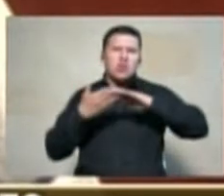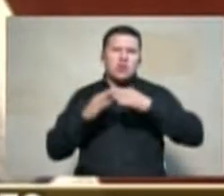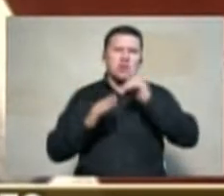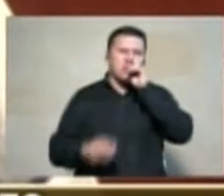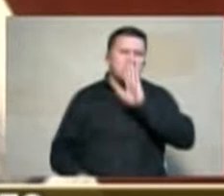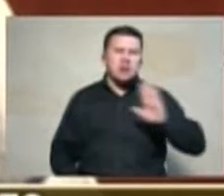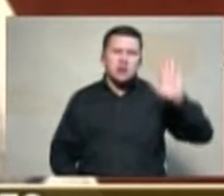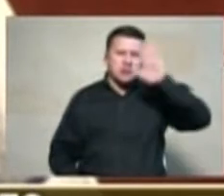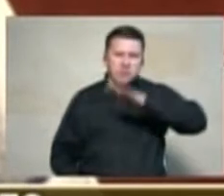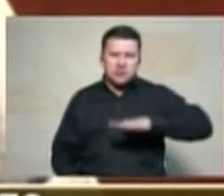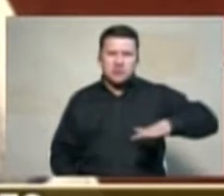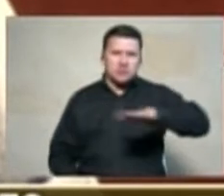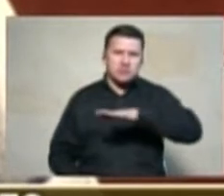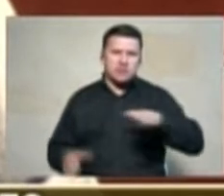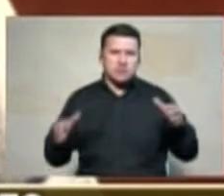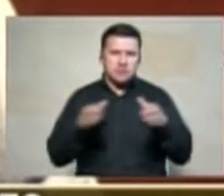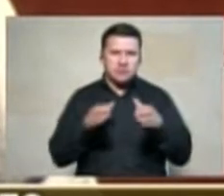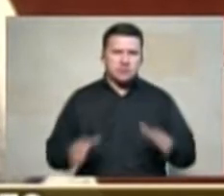nacional